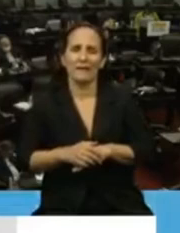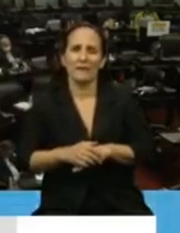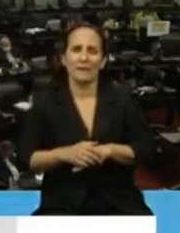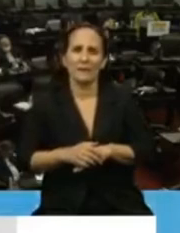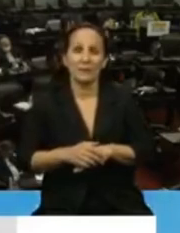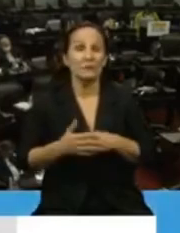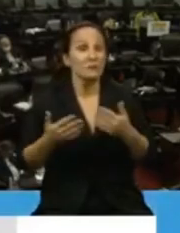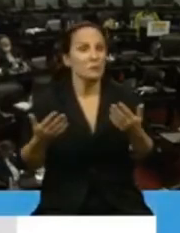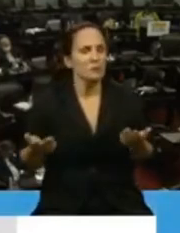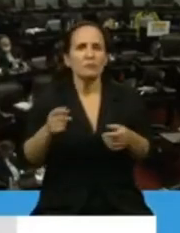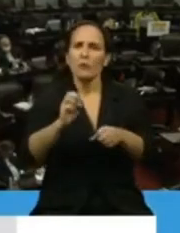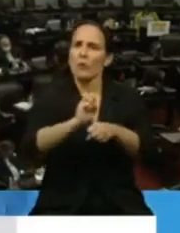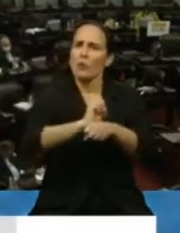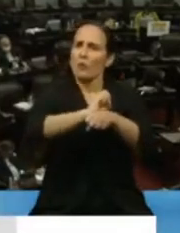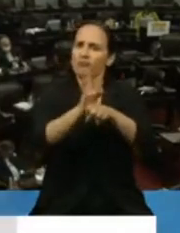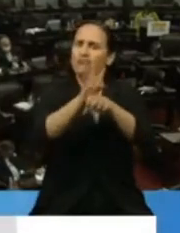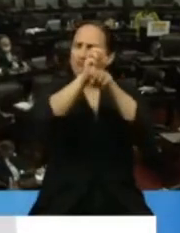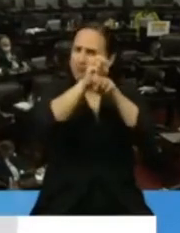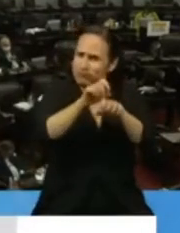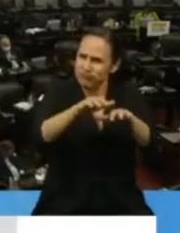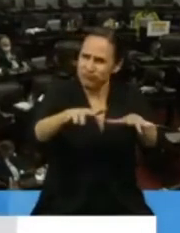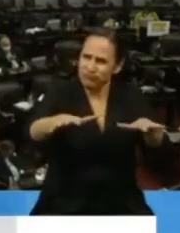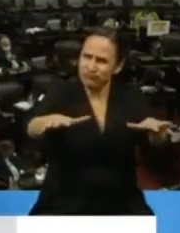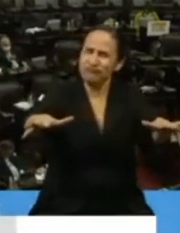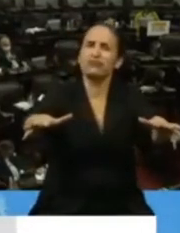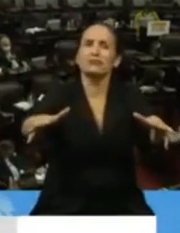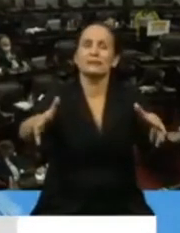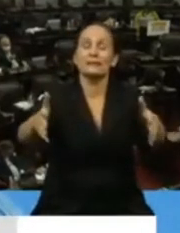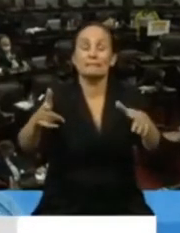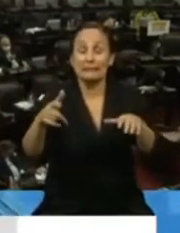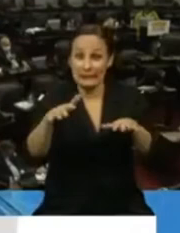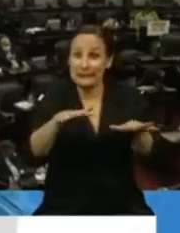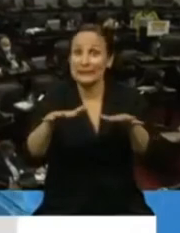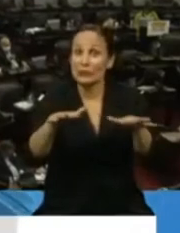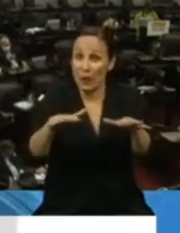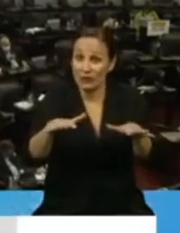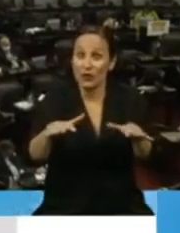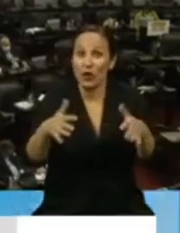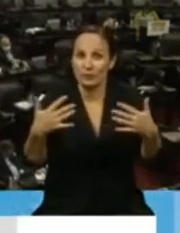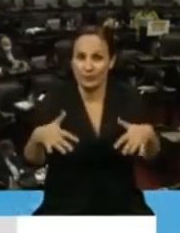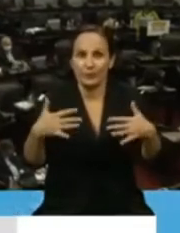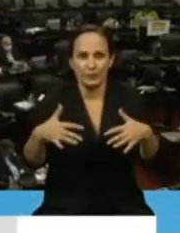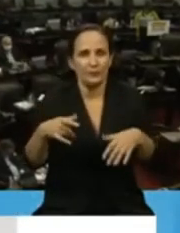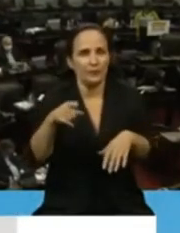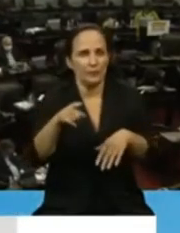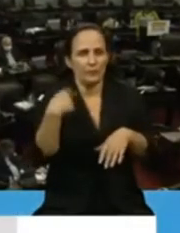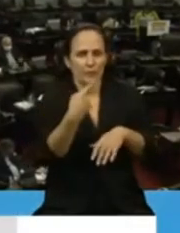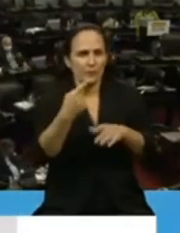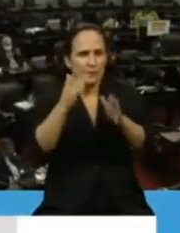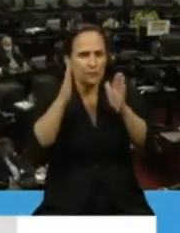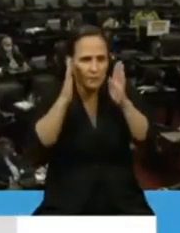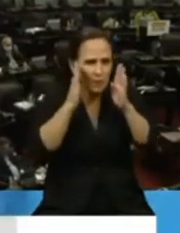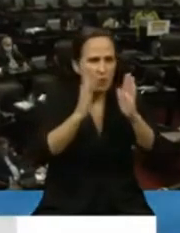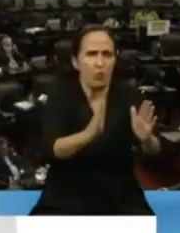La propagación del virus ha generado una situación que exige una mayor dedicación de los